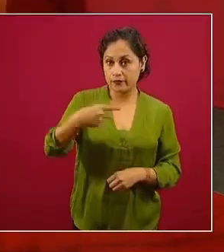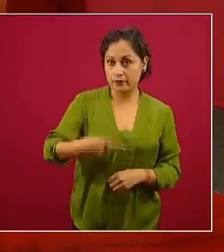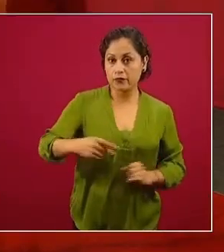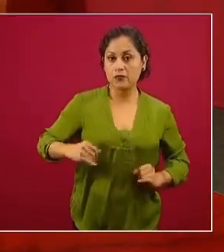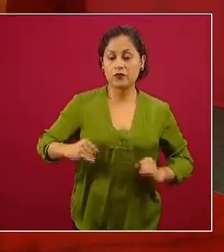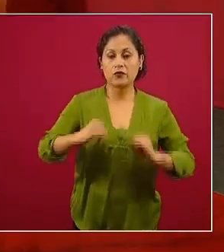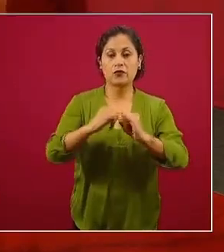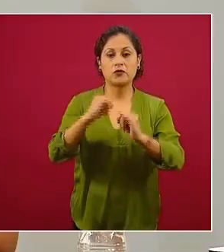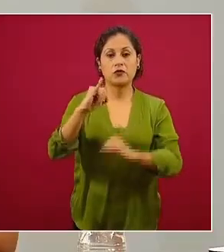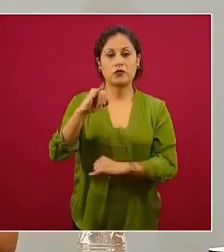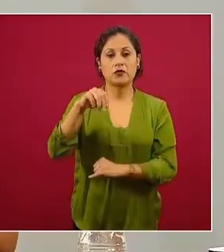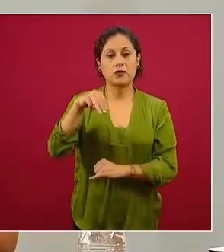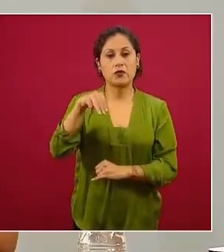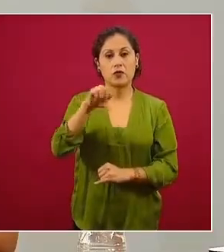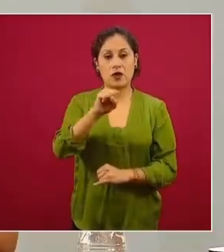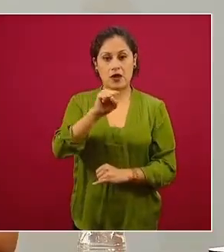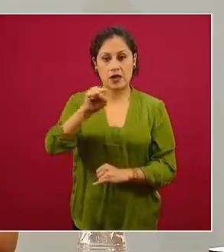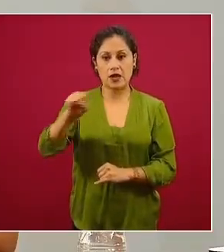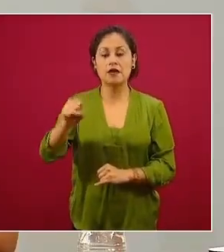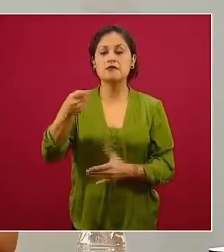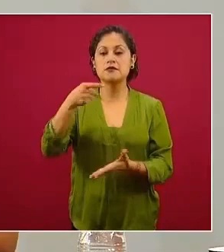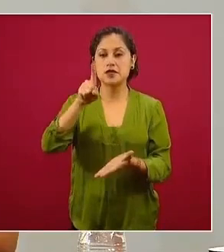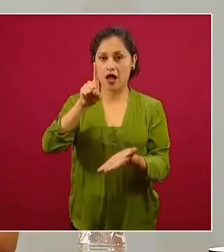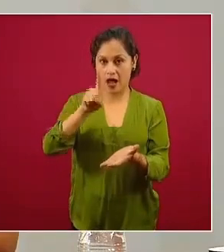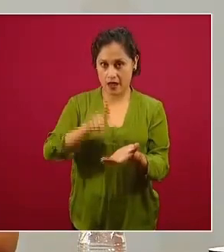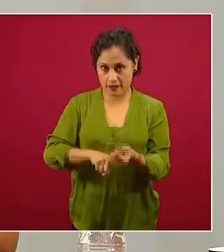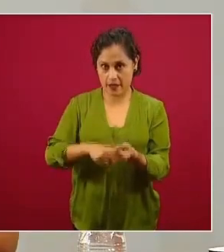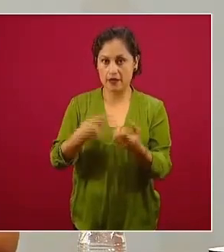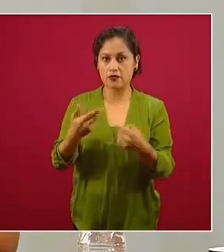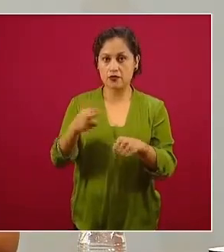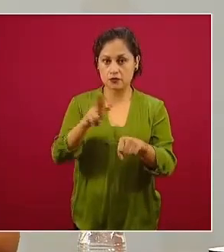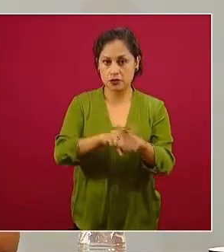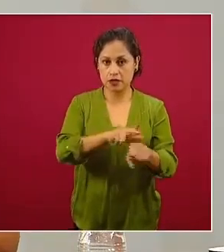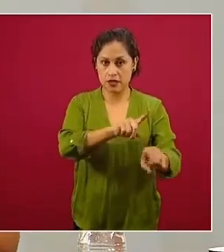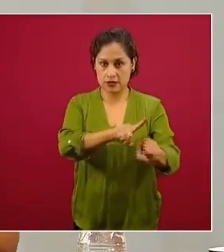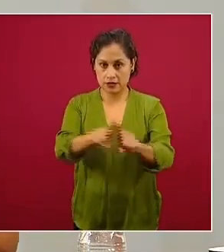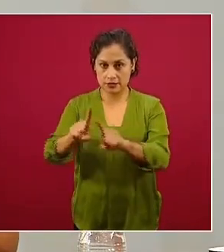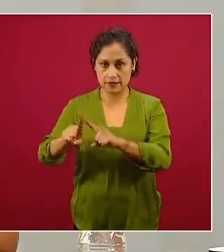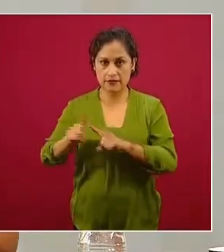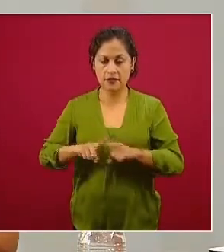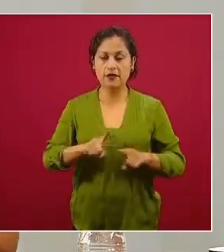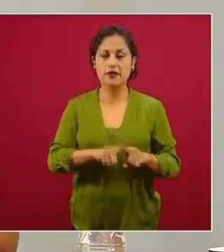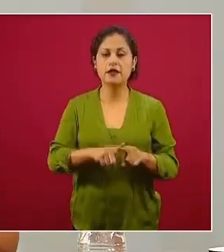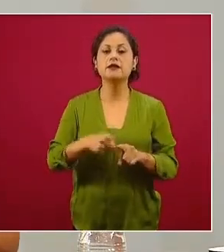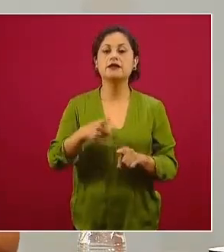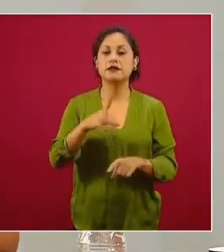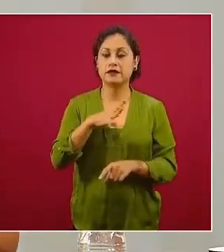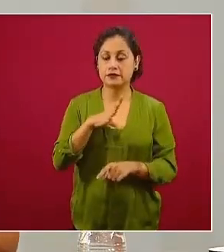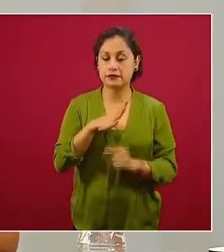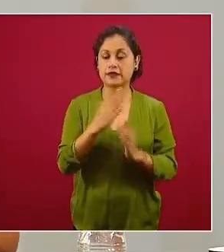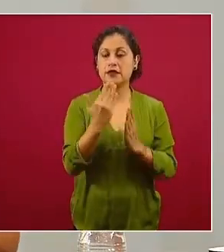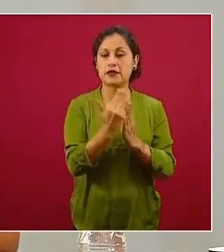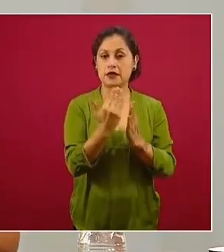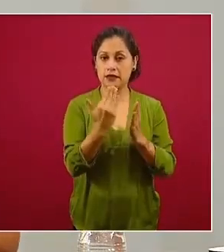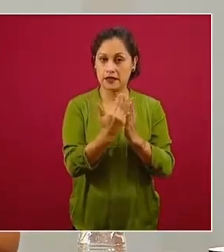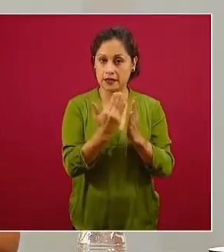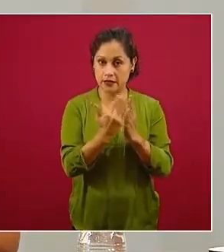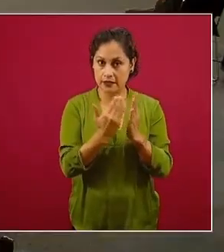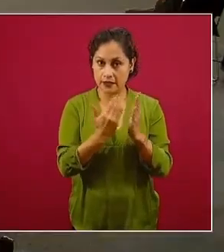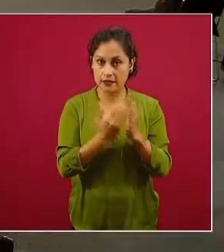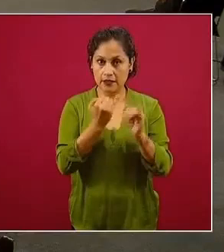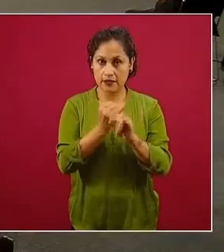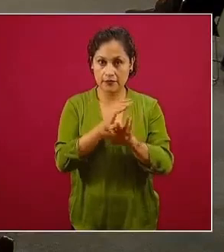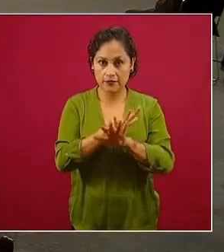ha creado mecanismos de información basándose y respaldándose en la